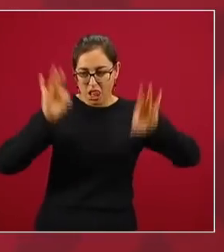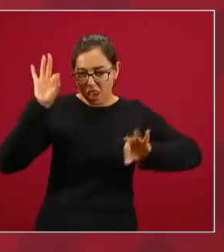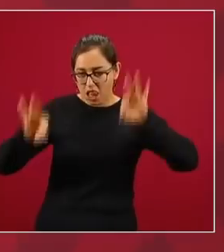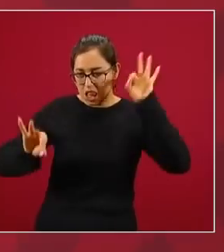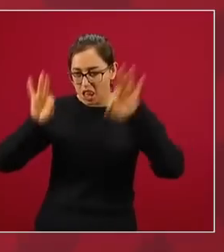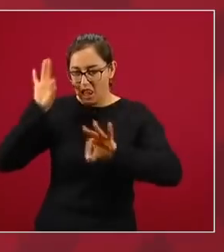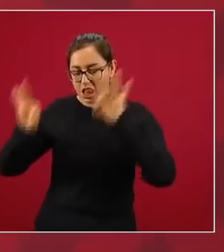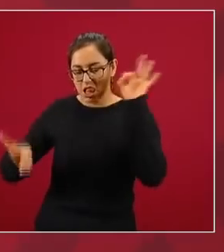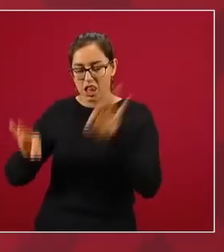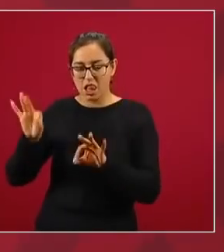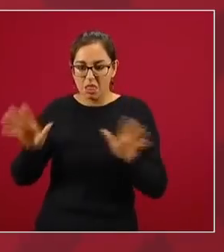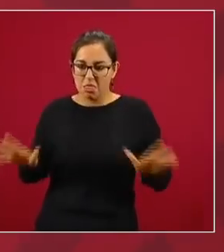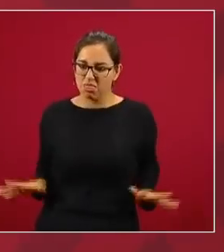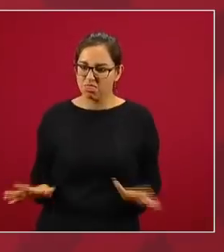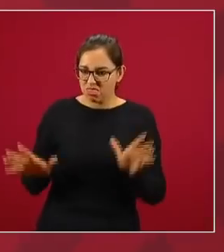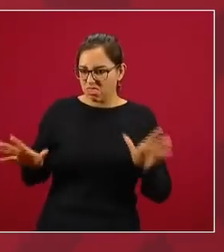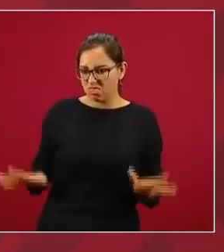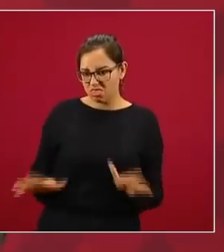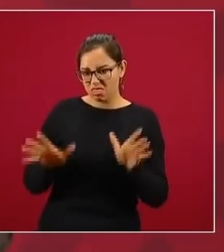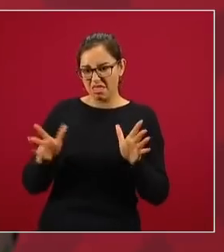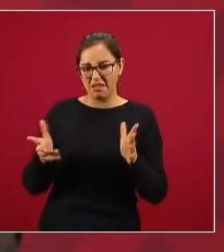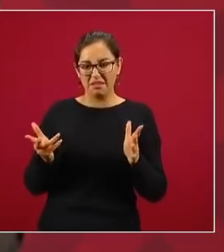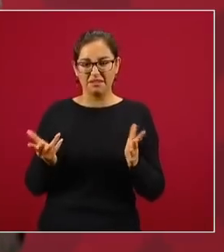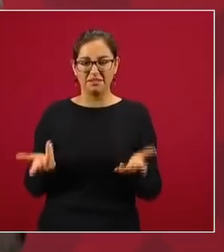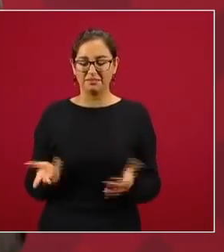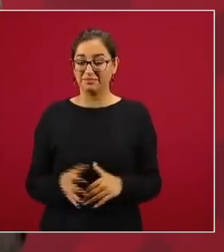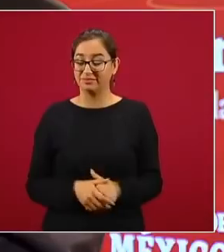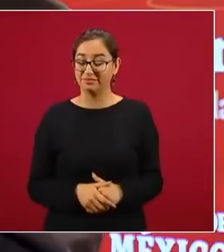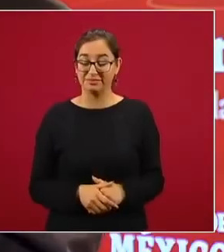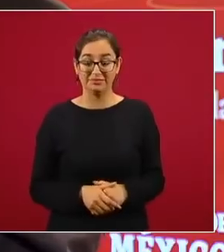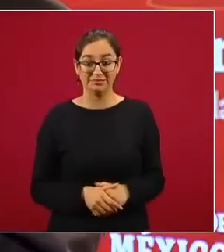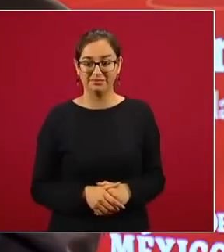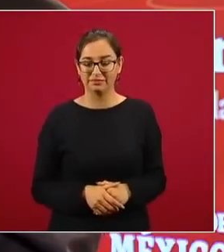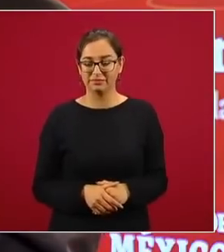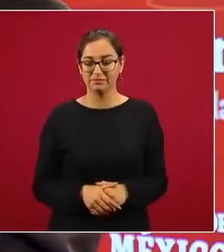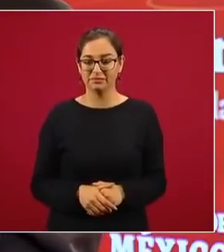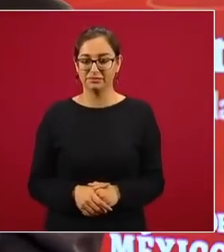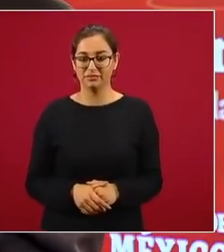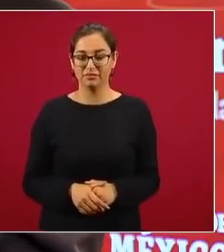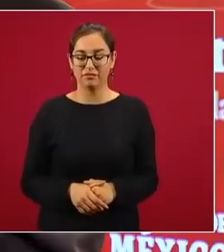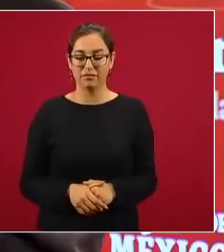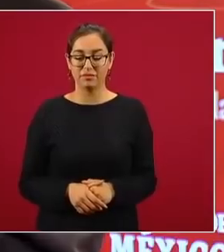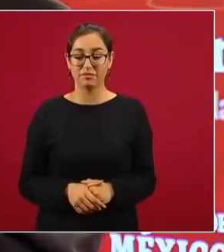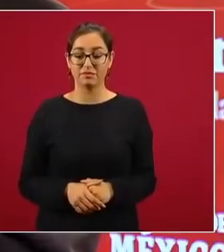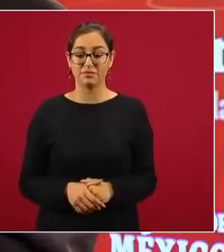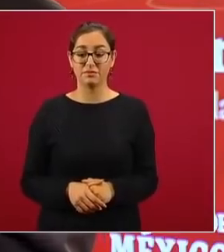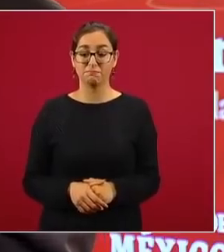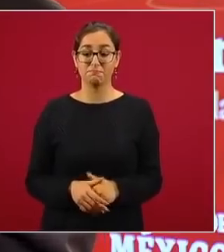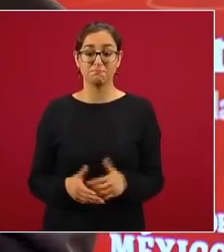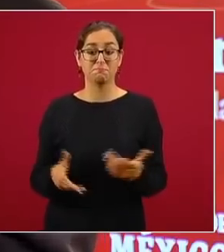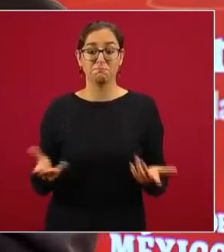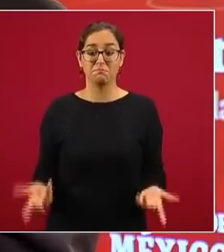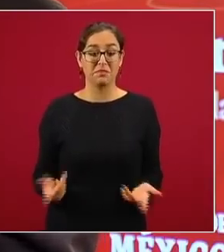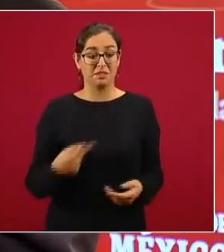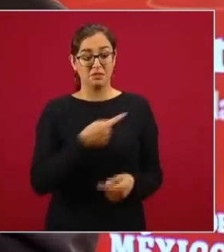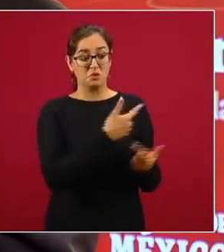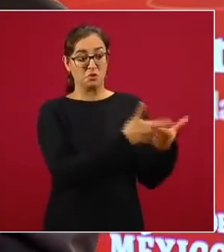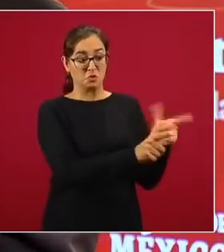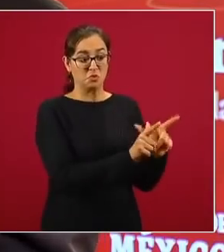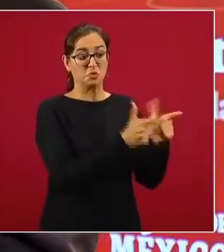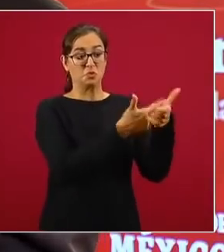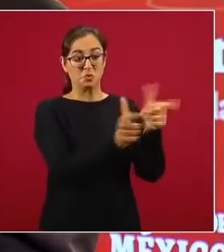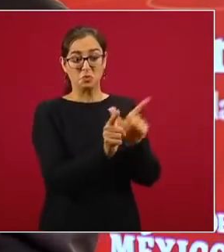este tengo tenemos pues a todos estos grupos